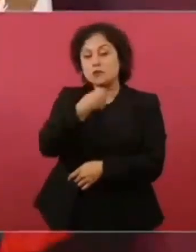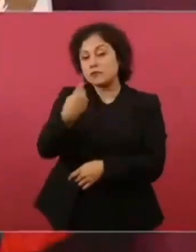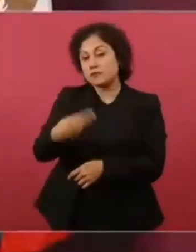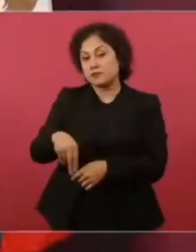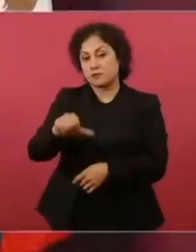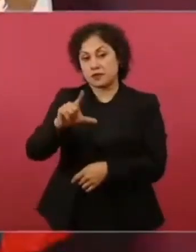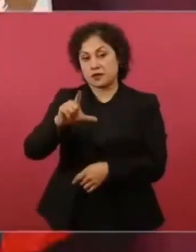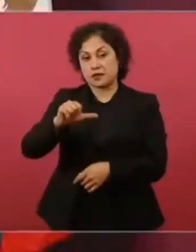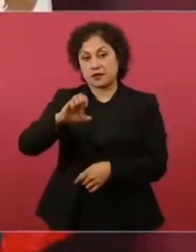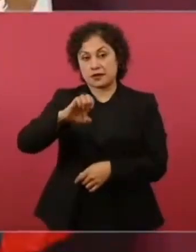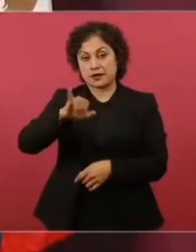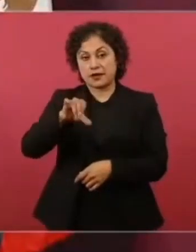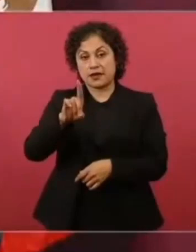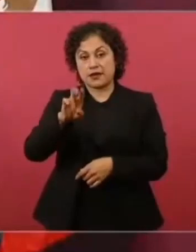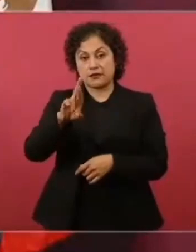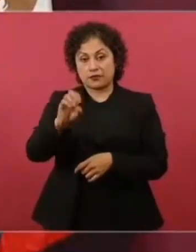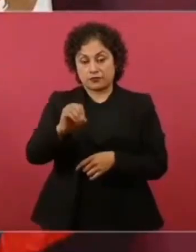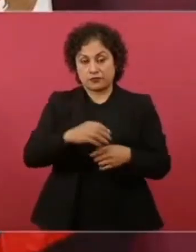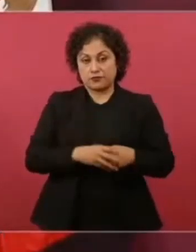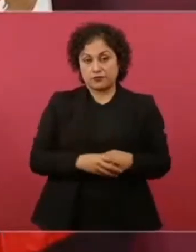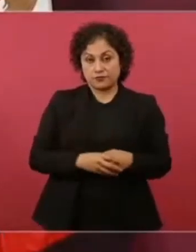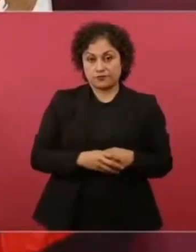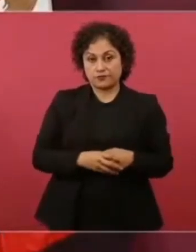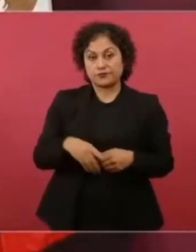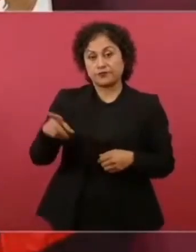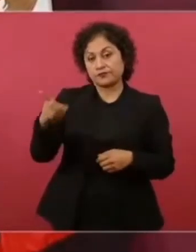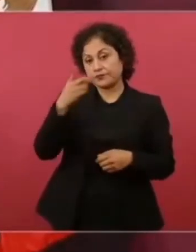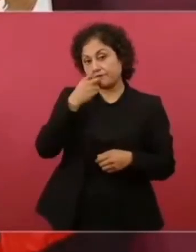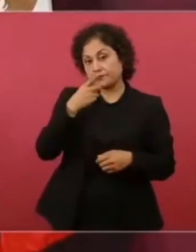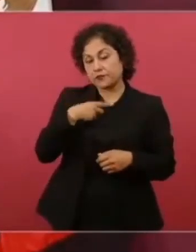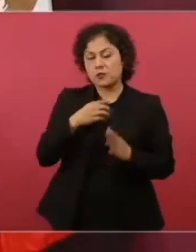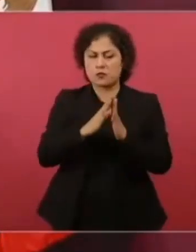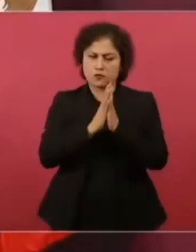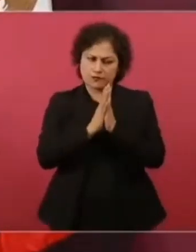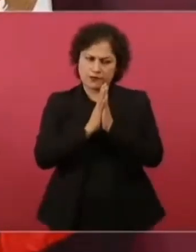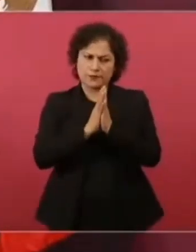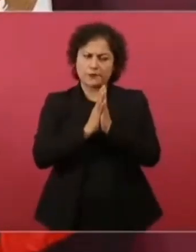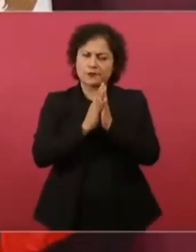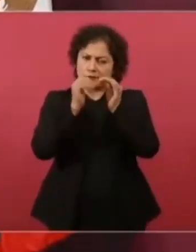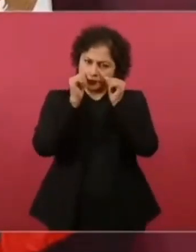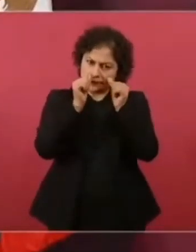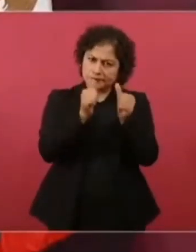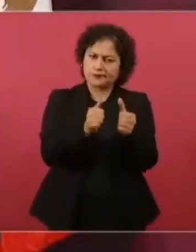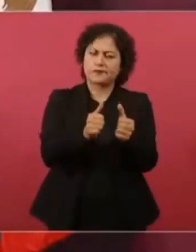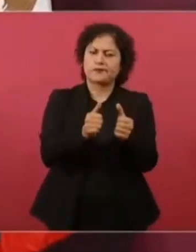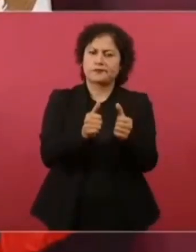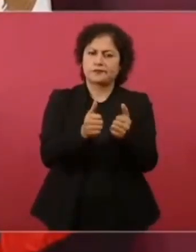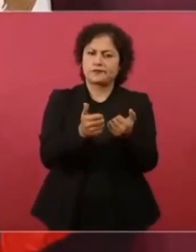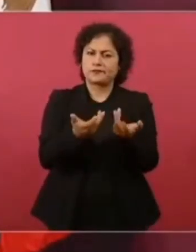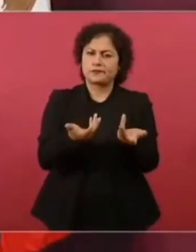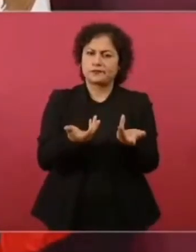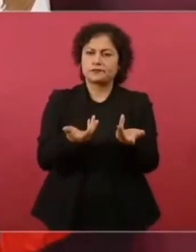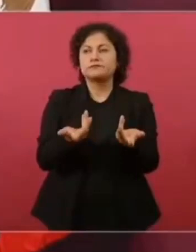y que me lo encargaba en el sentido de que